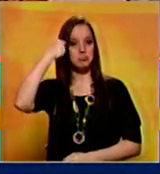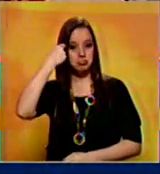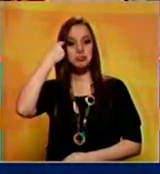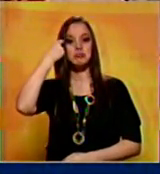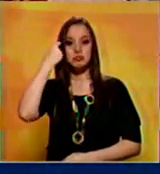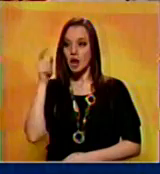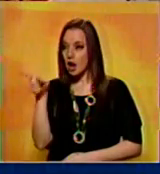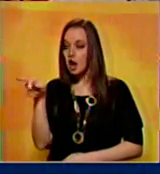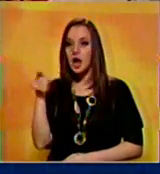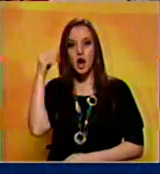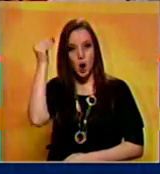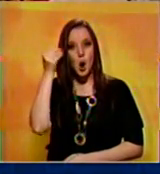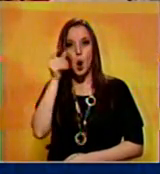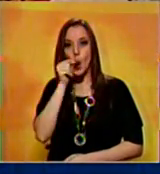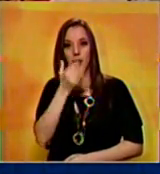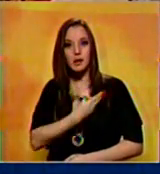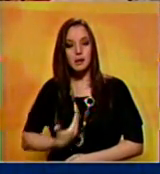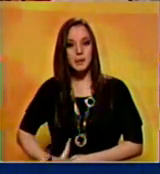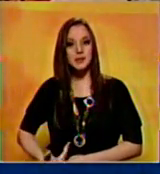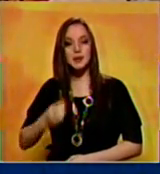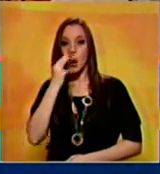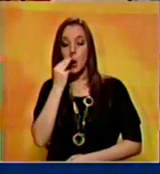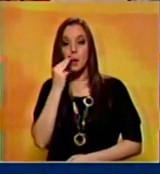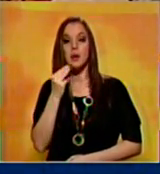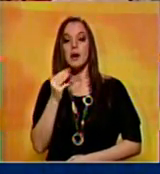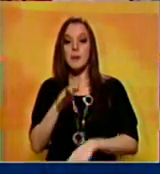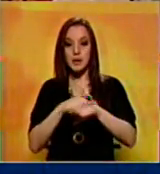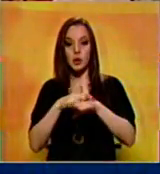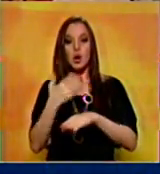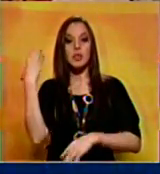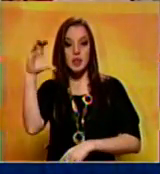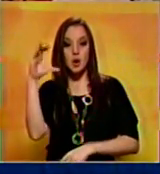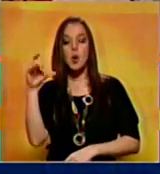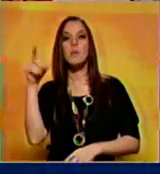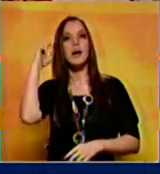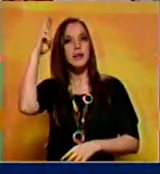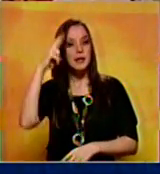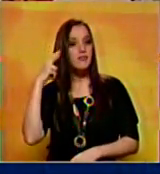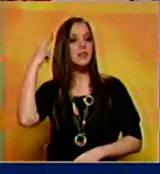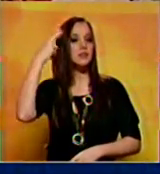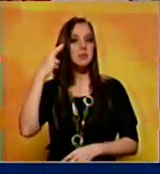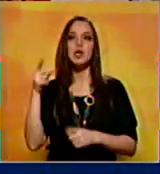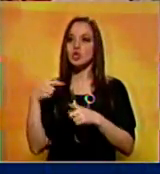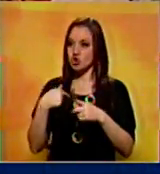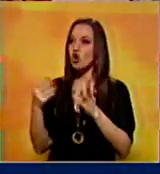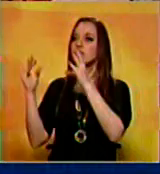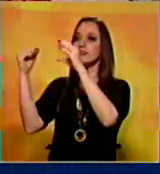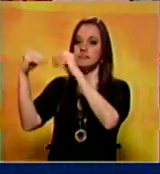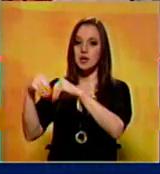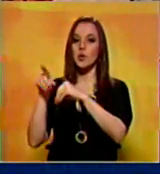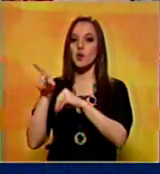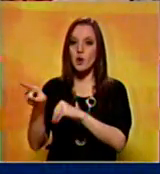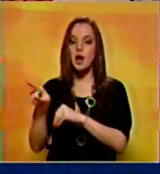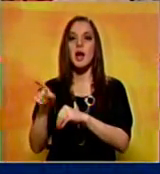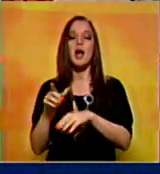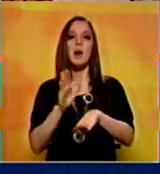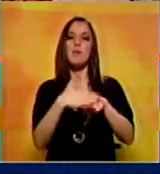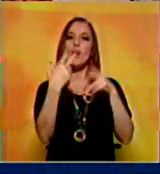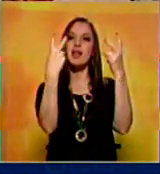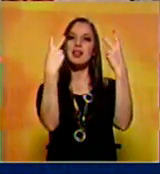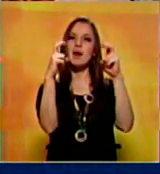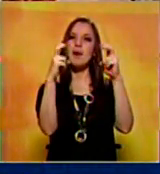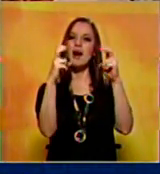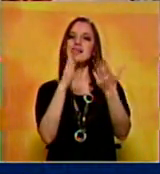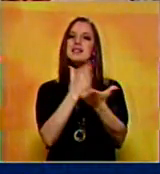el presidente Santos bastante también nos las hacía el presidente Chávez todo el tema de la toma de decisiones